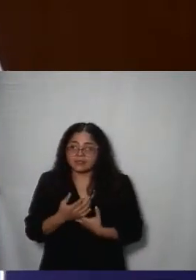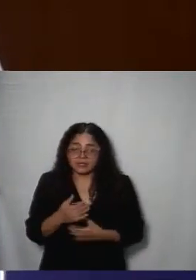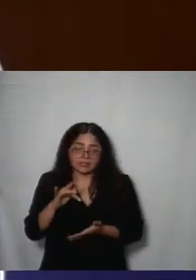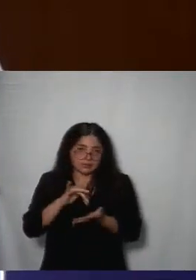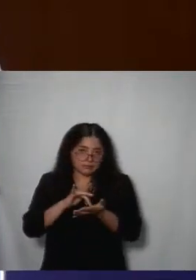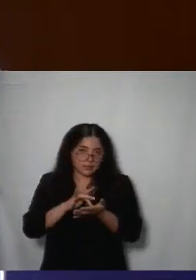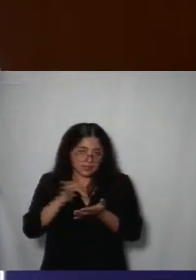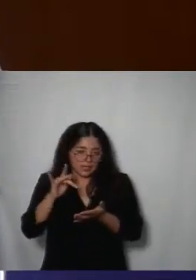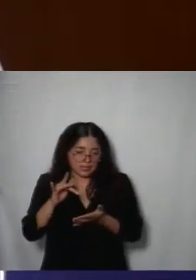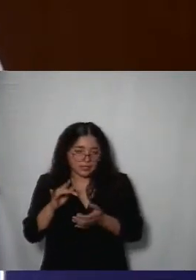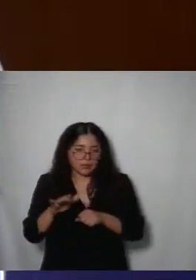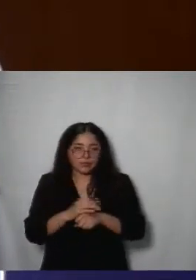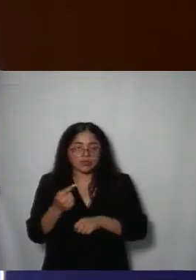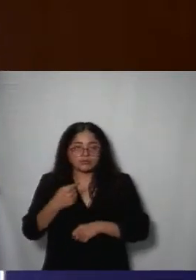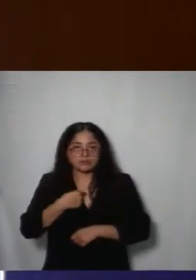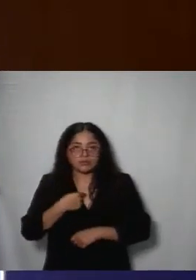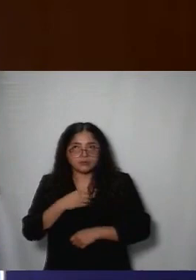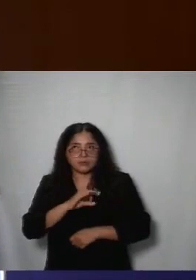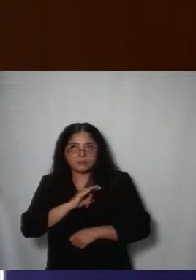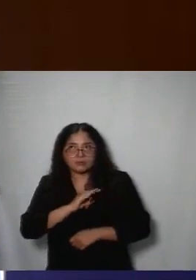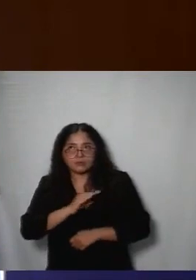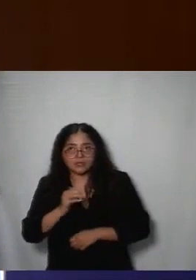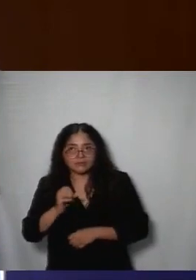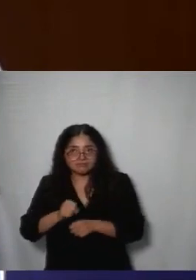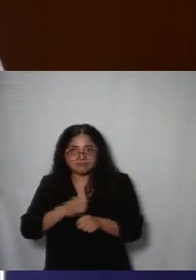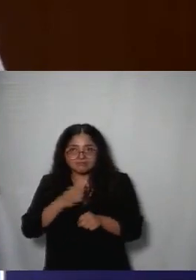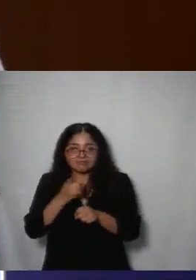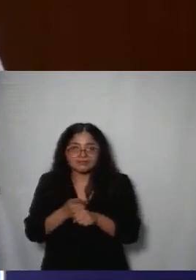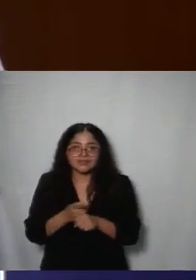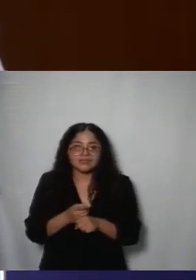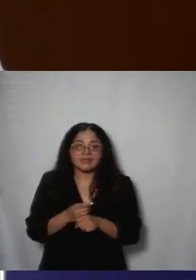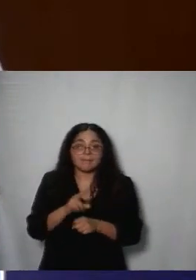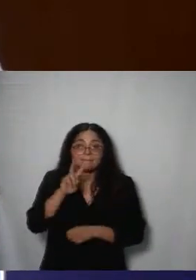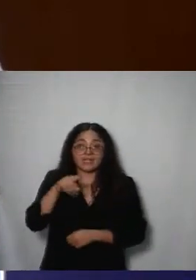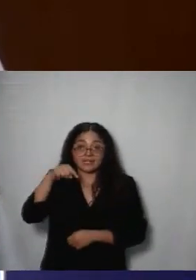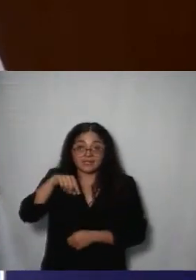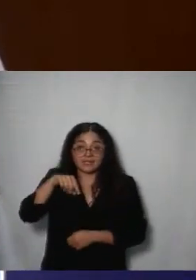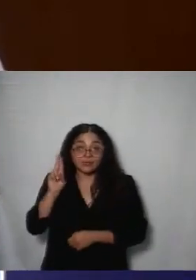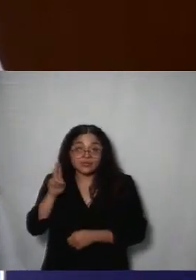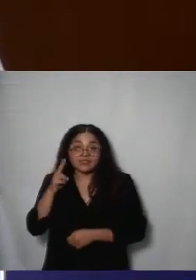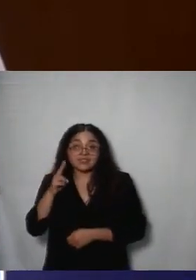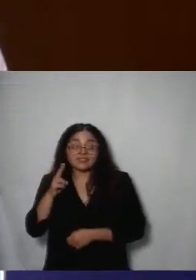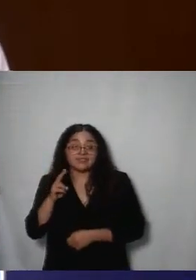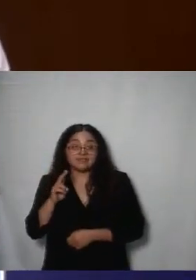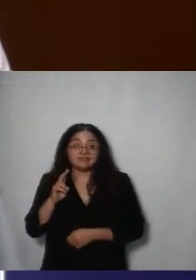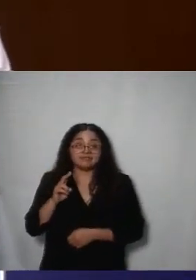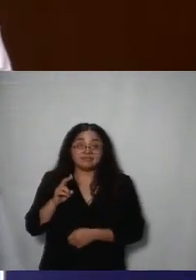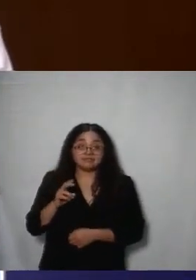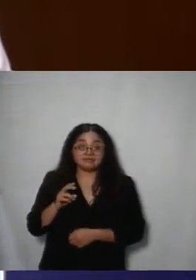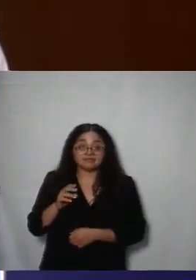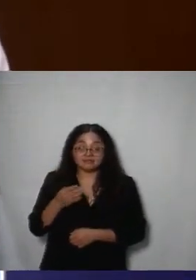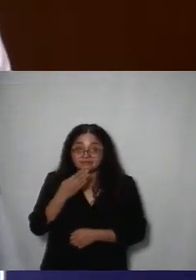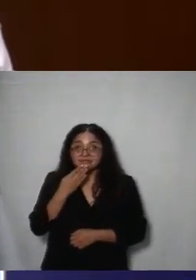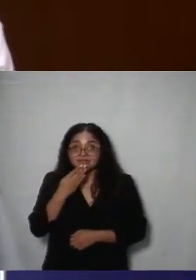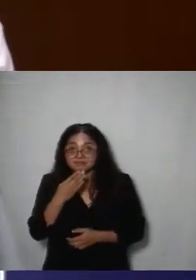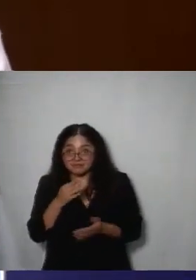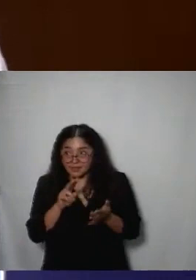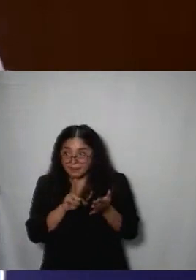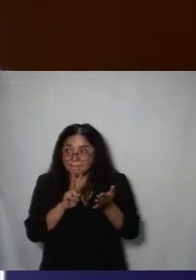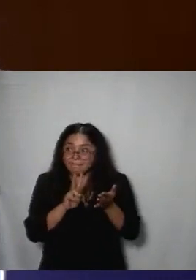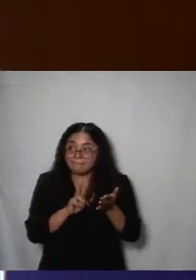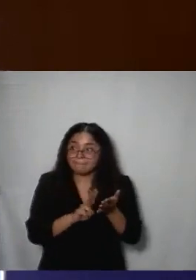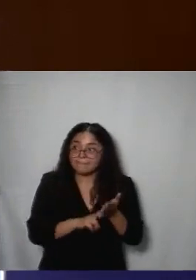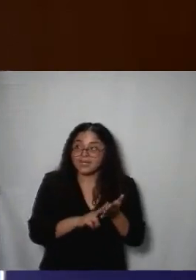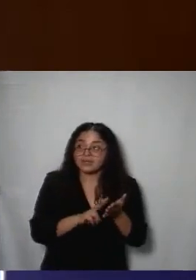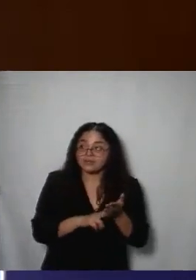estamos en una universidad maravillosa con una autonomía que pues estamos ejerciendo